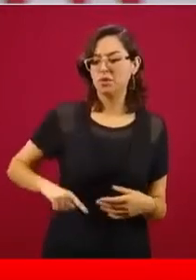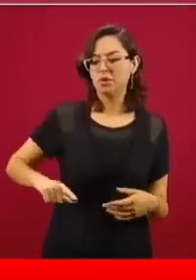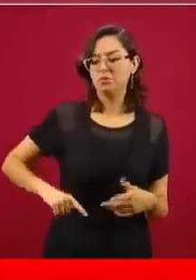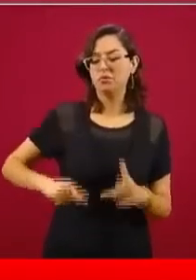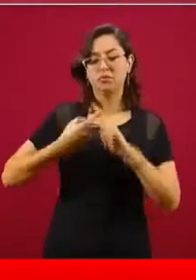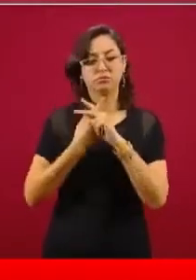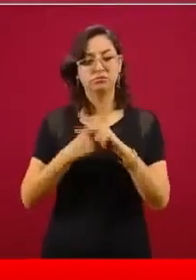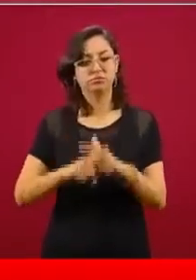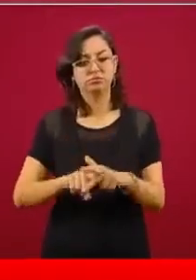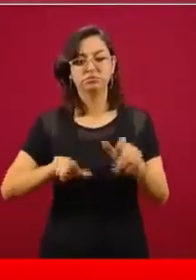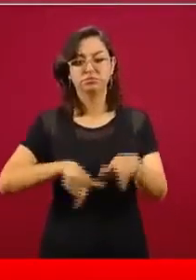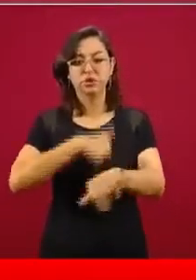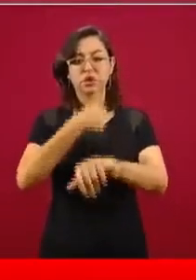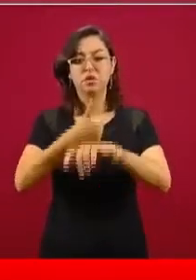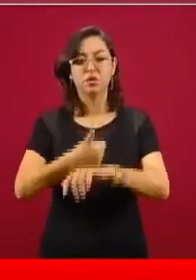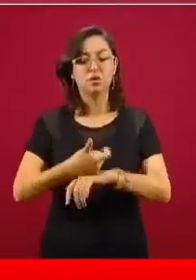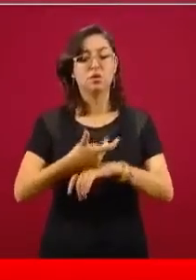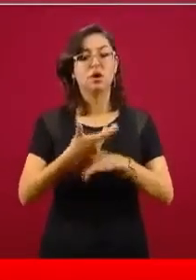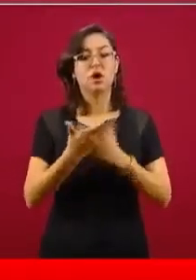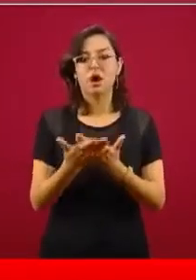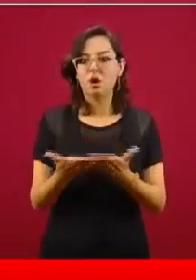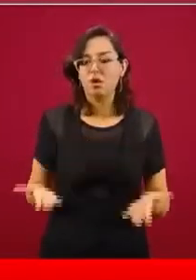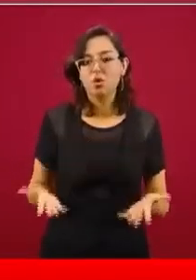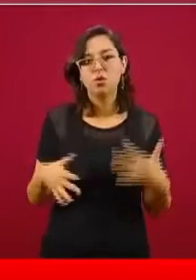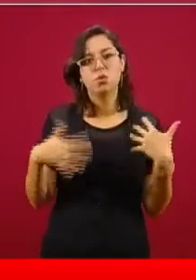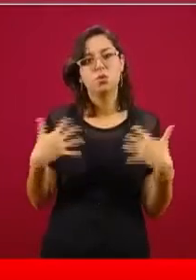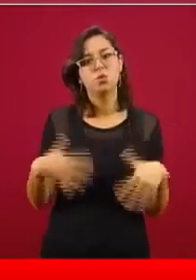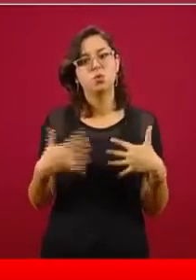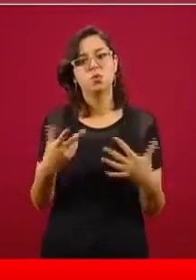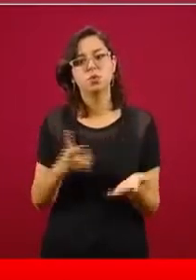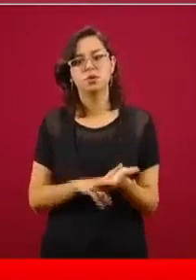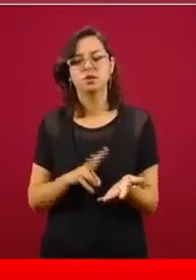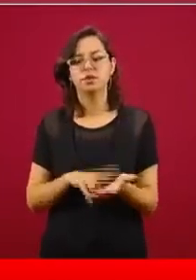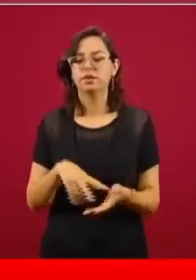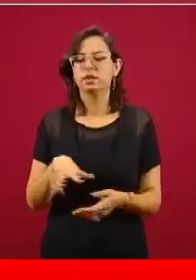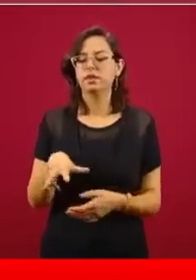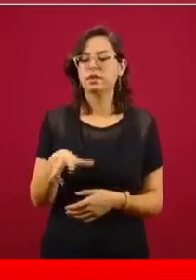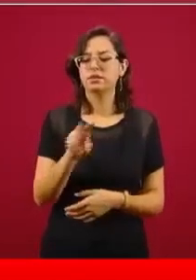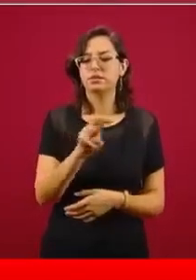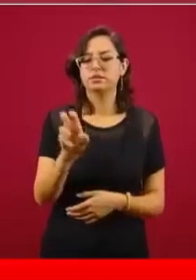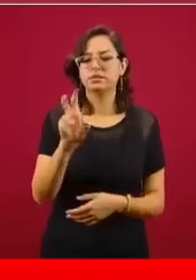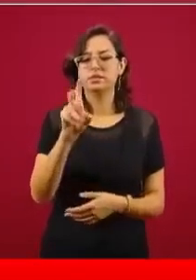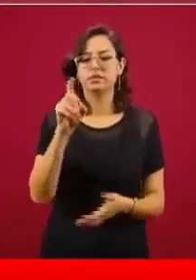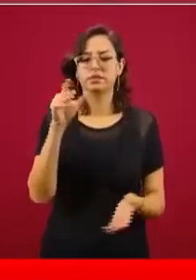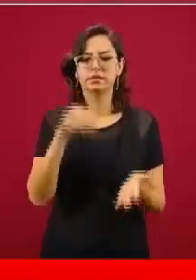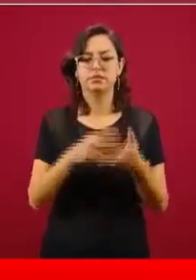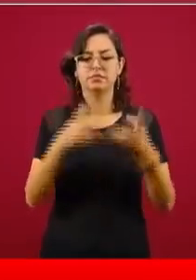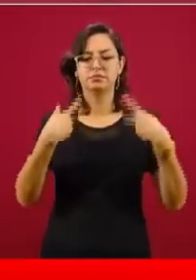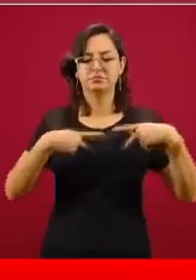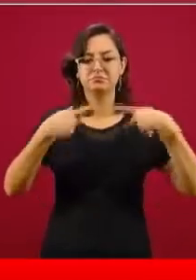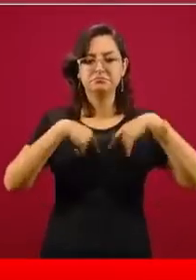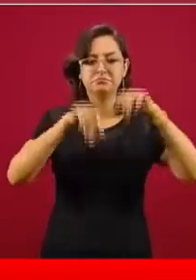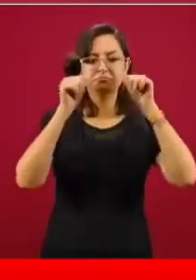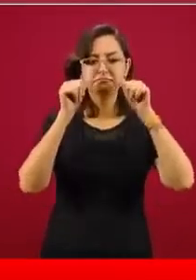Han sido un instrumento muy valioso ahora. Han atendido a 330 mil personas al día de ayer.